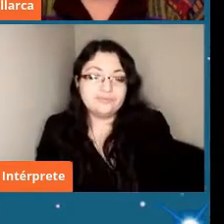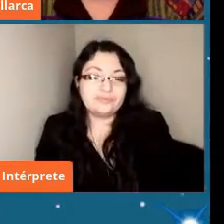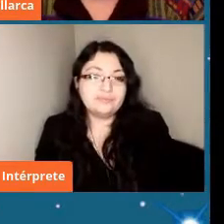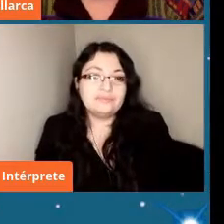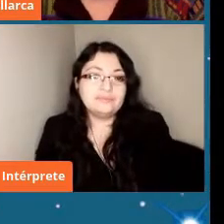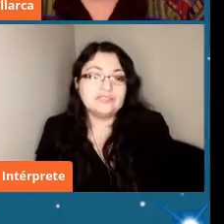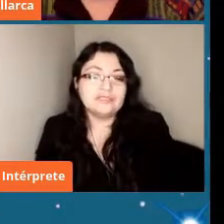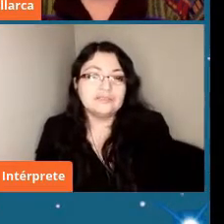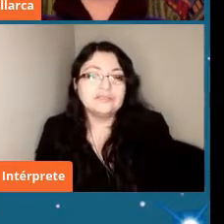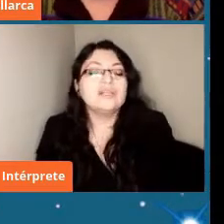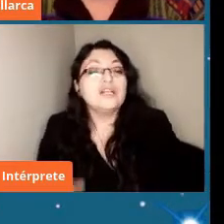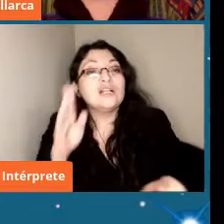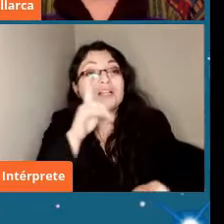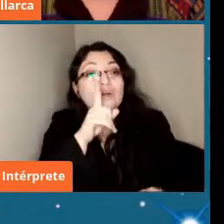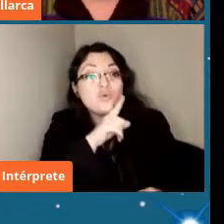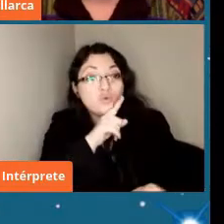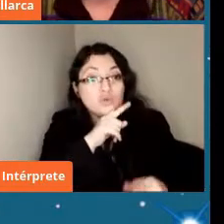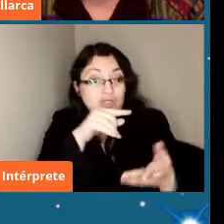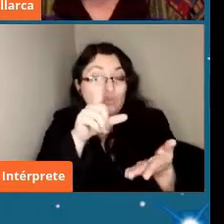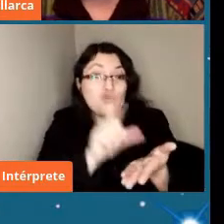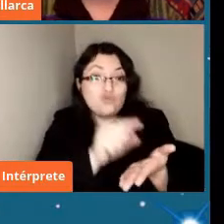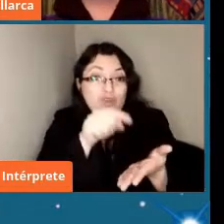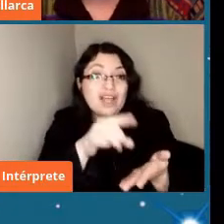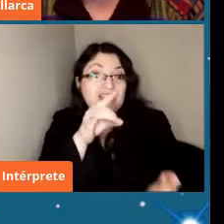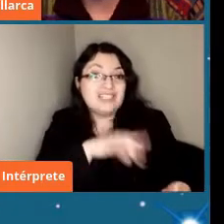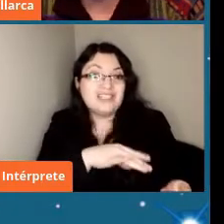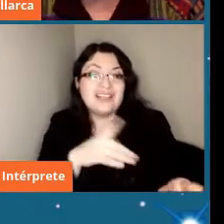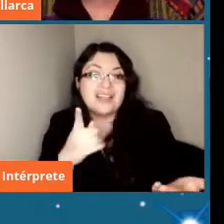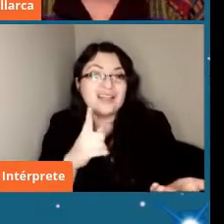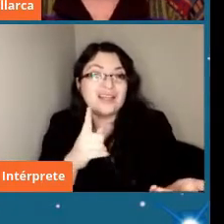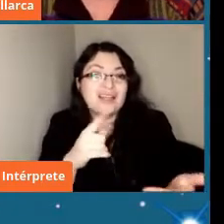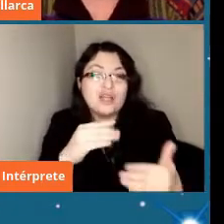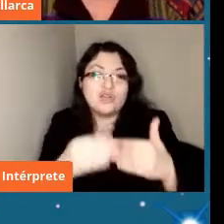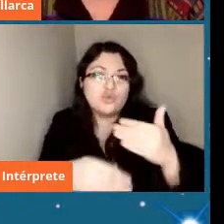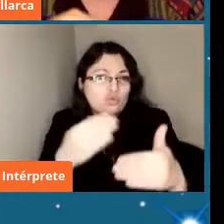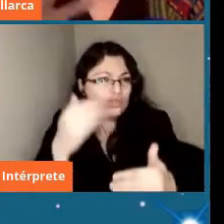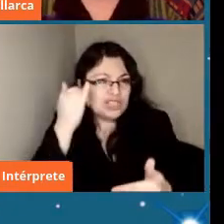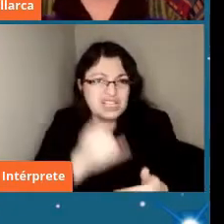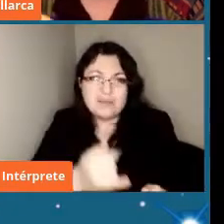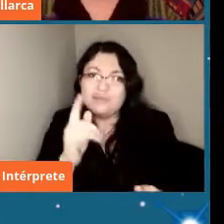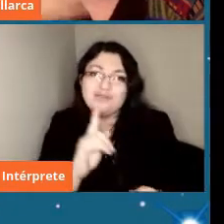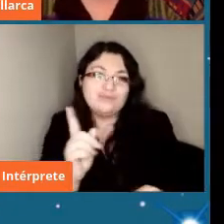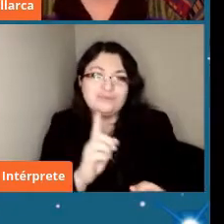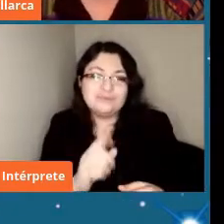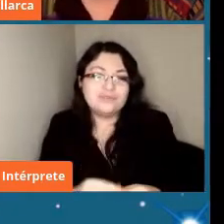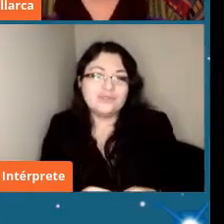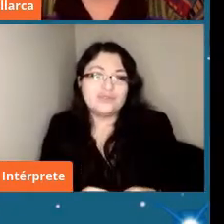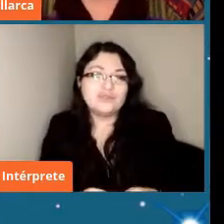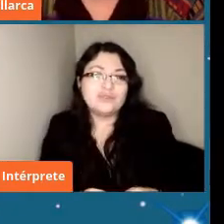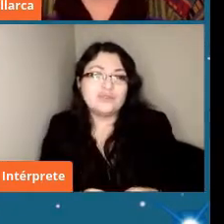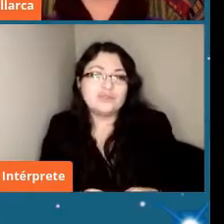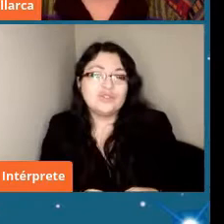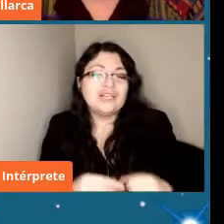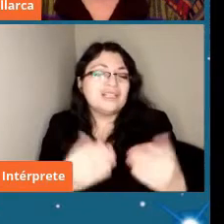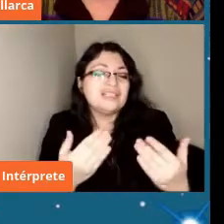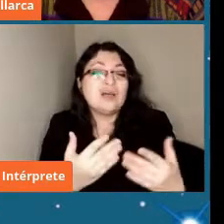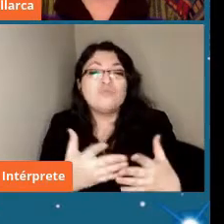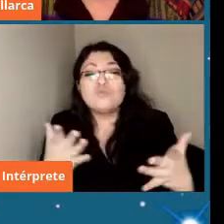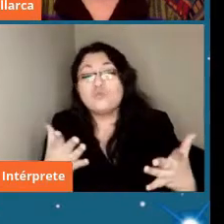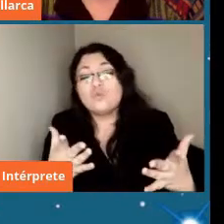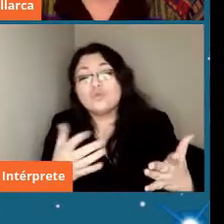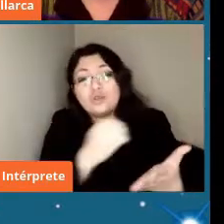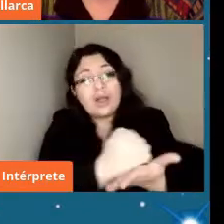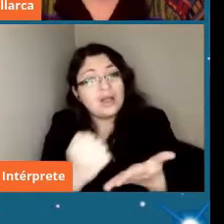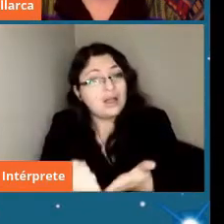base chilena que es Glacial Unión que no funciona todo el tiempo que hay que generar muchos protocolos para ir para allá